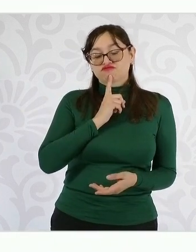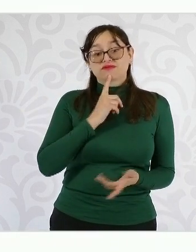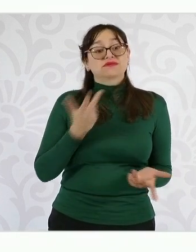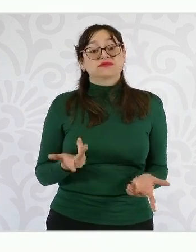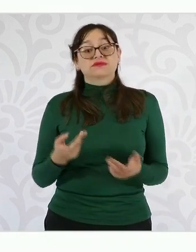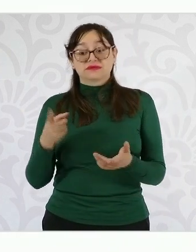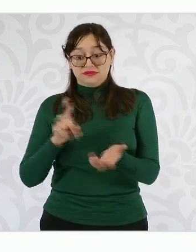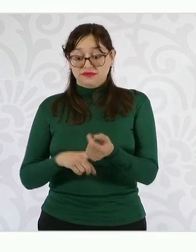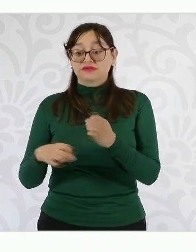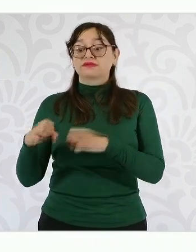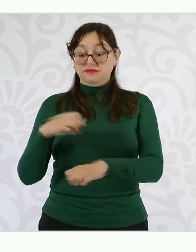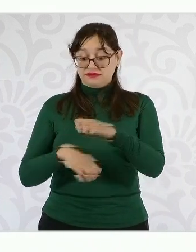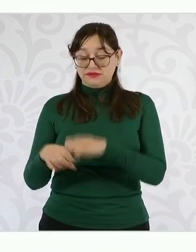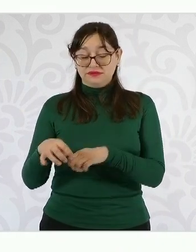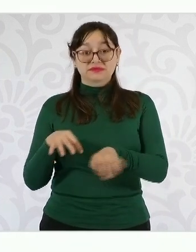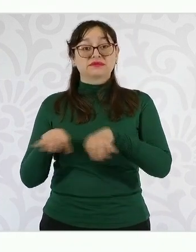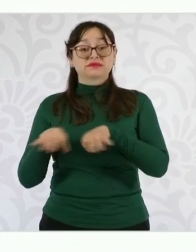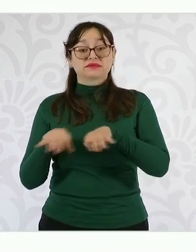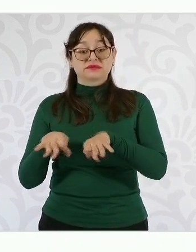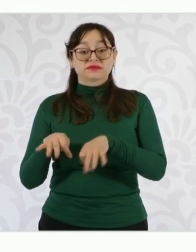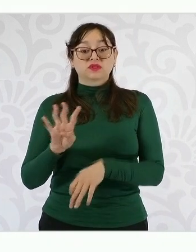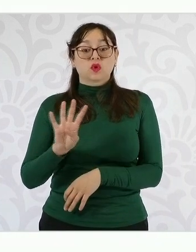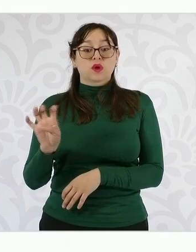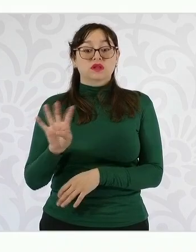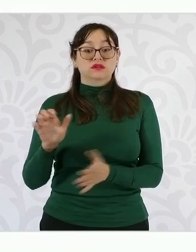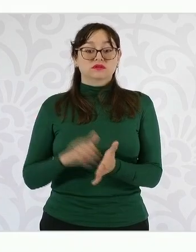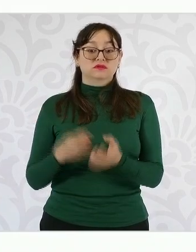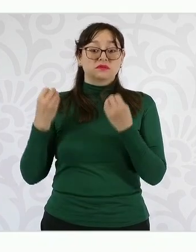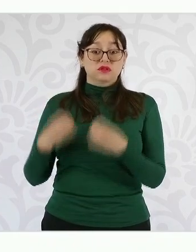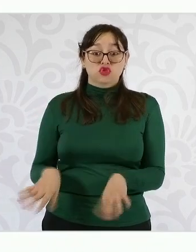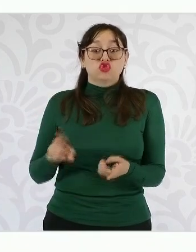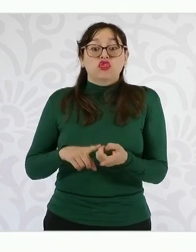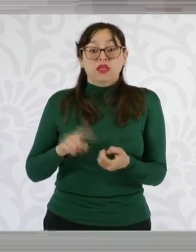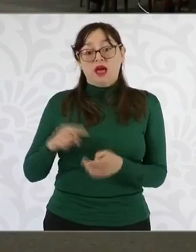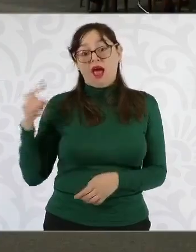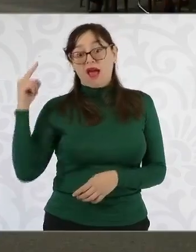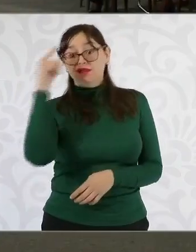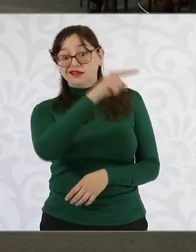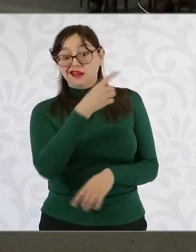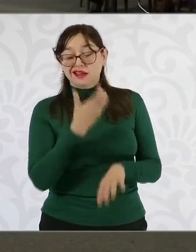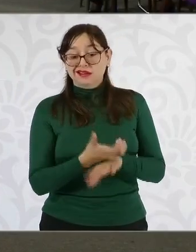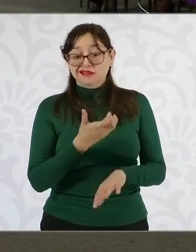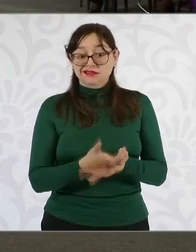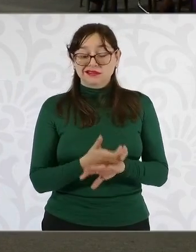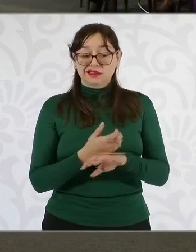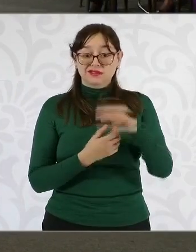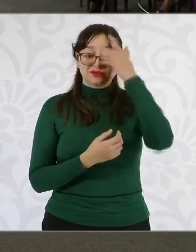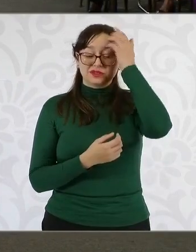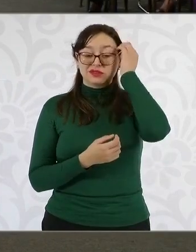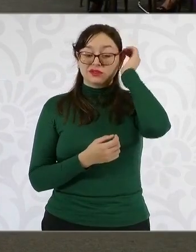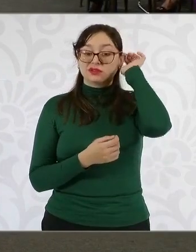Pues hemos en los Estados Unidos, 400 mil empleos en Estados Unidos. Se perderían esos